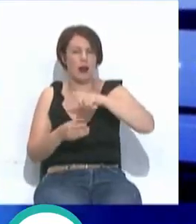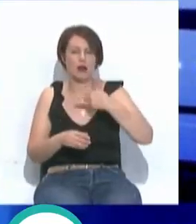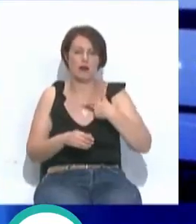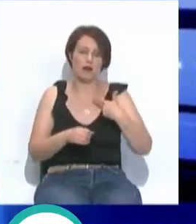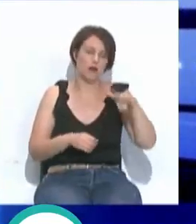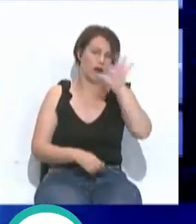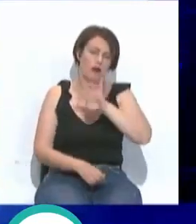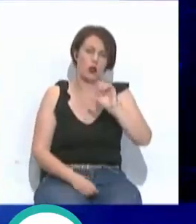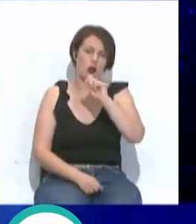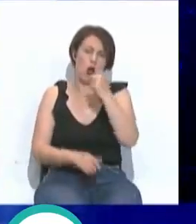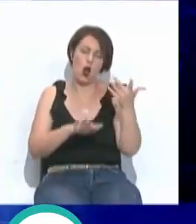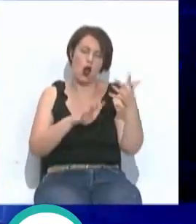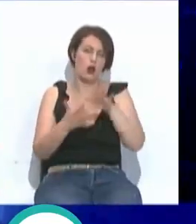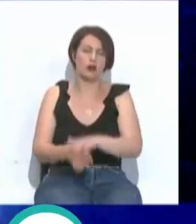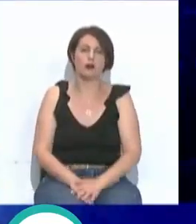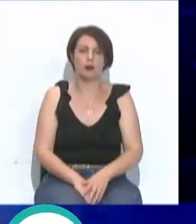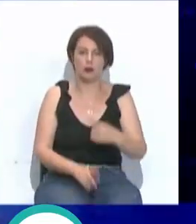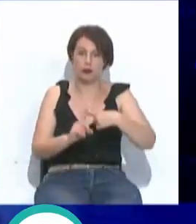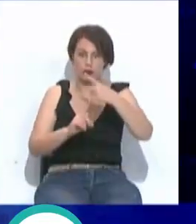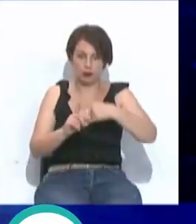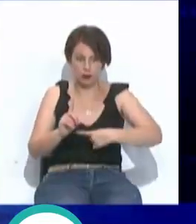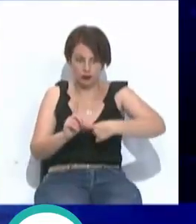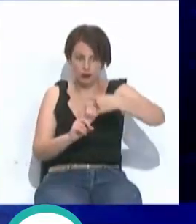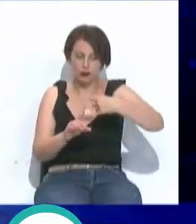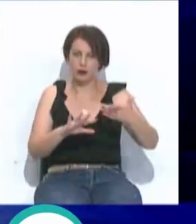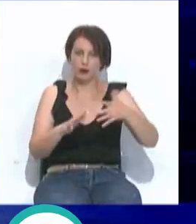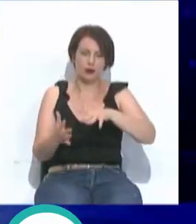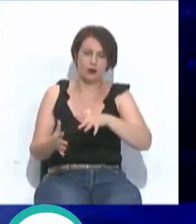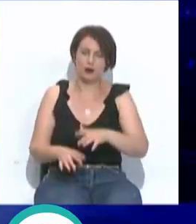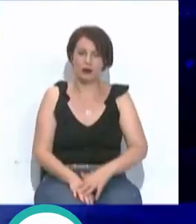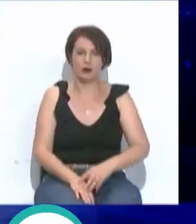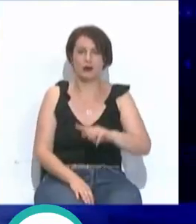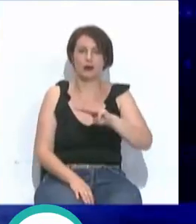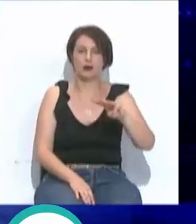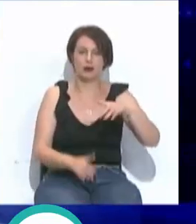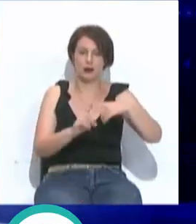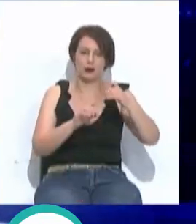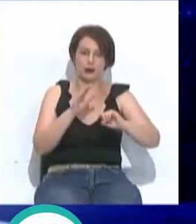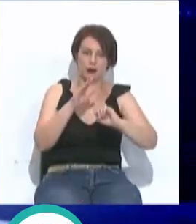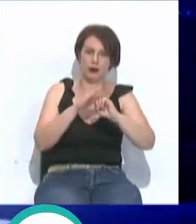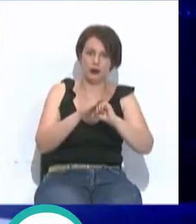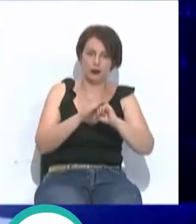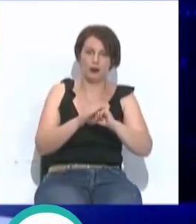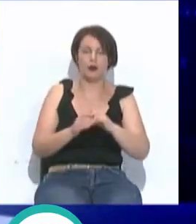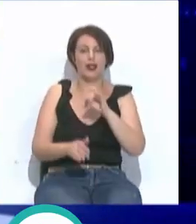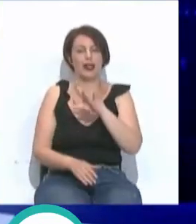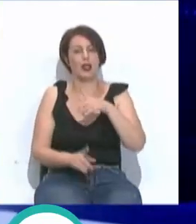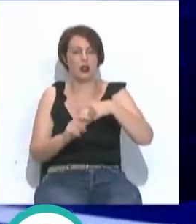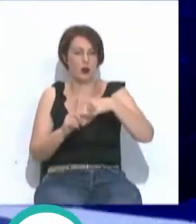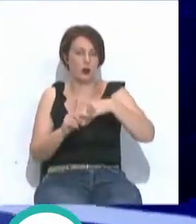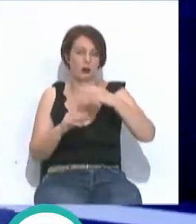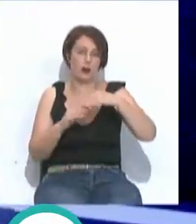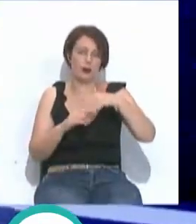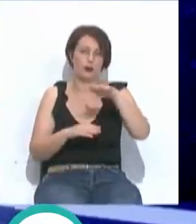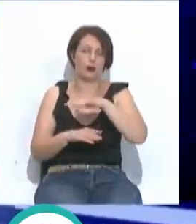en toda la región. Las temperaturas en ascenso que marcarán entre los 33 grados de máxima y los 15 grados